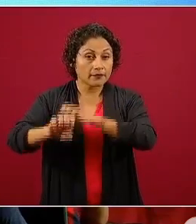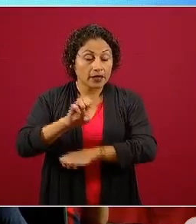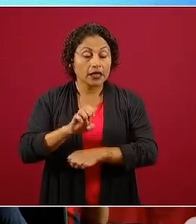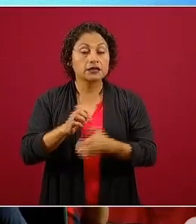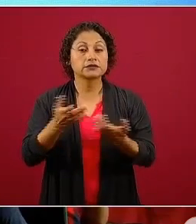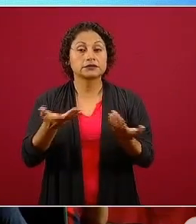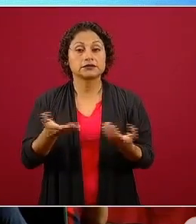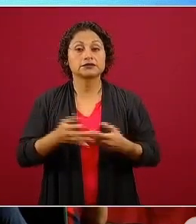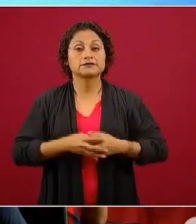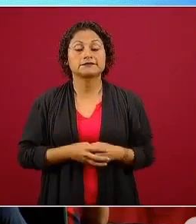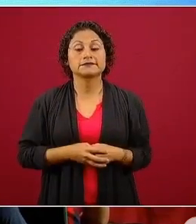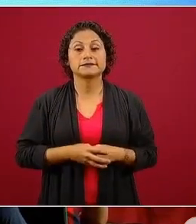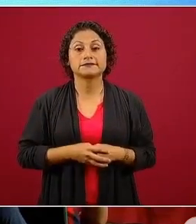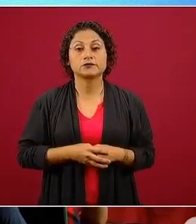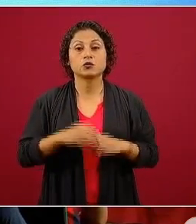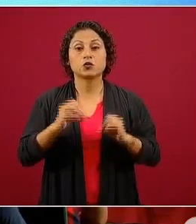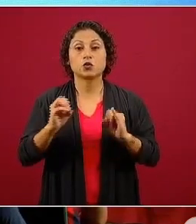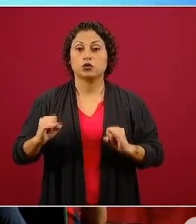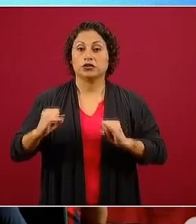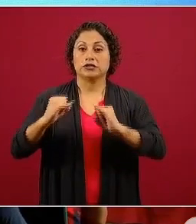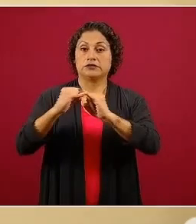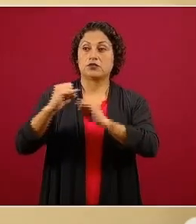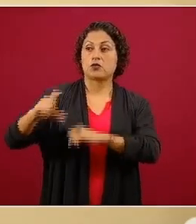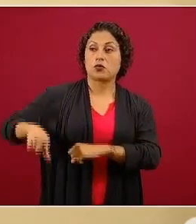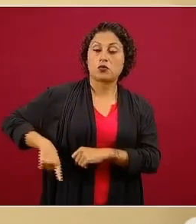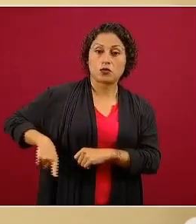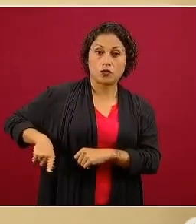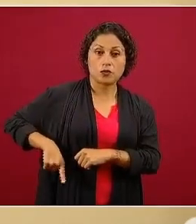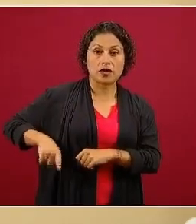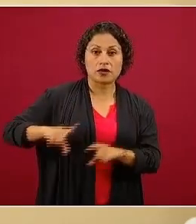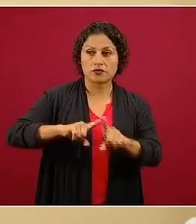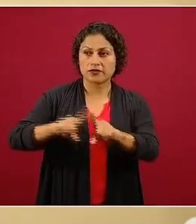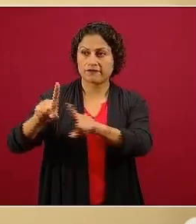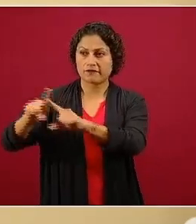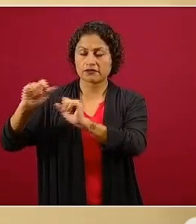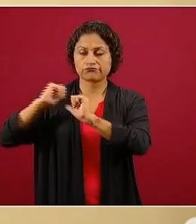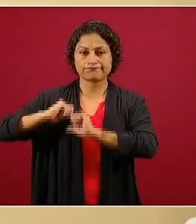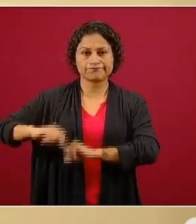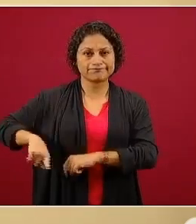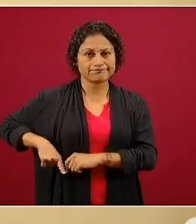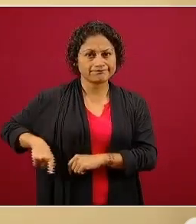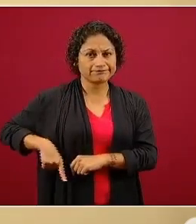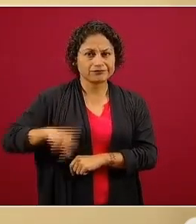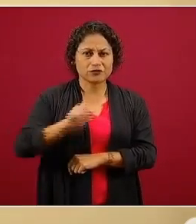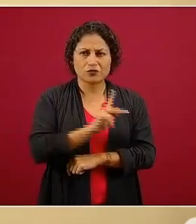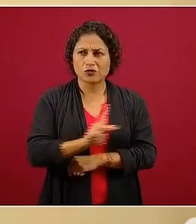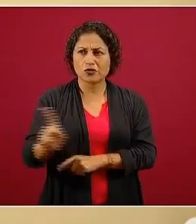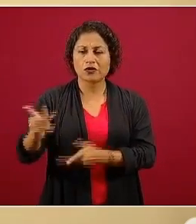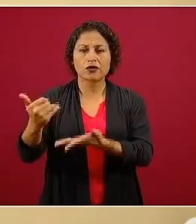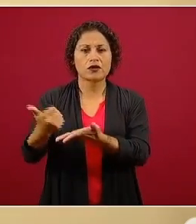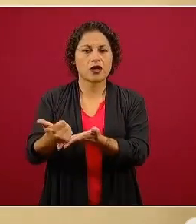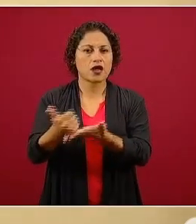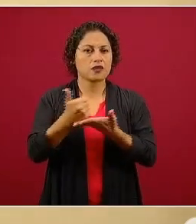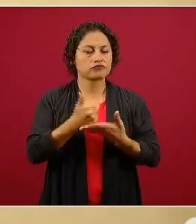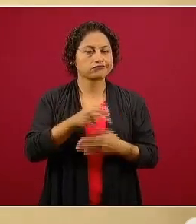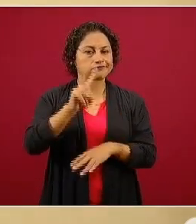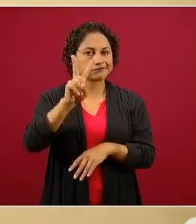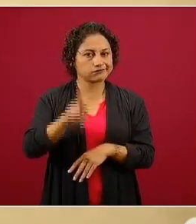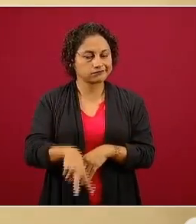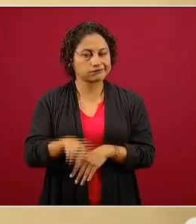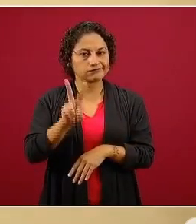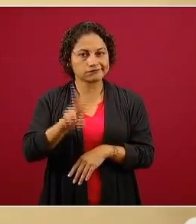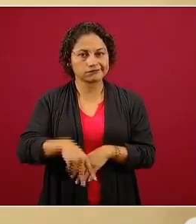instancias gubernamentales que nos han ayudado de una manera muy especial a